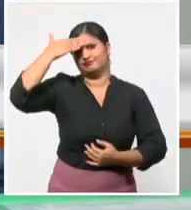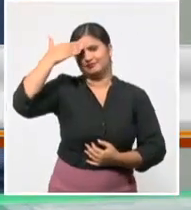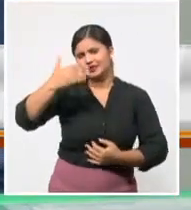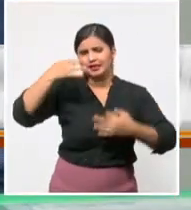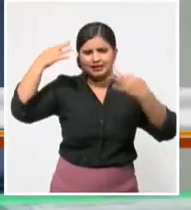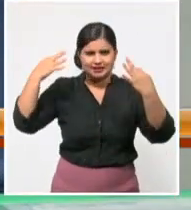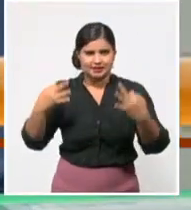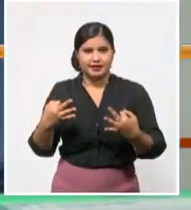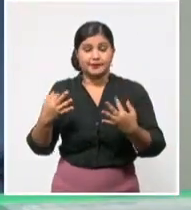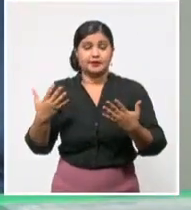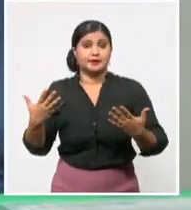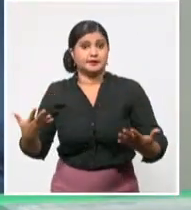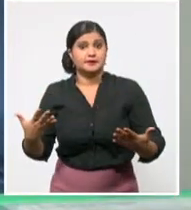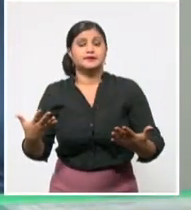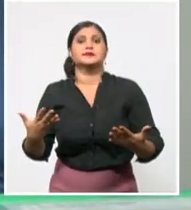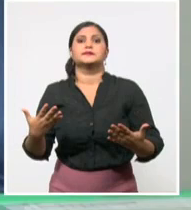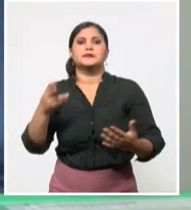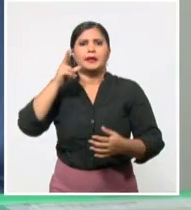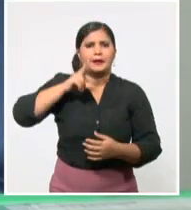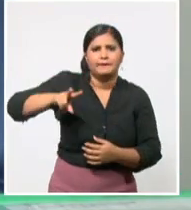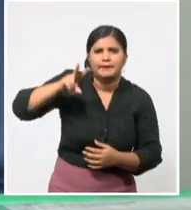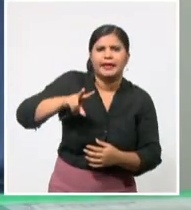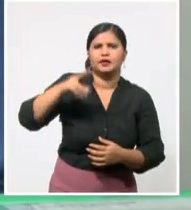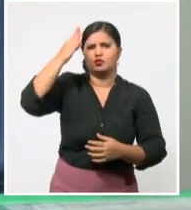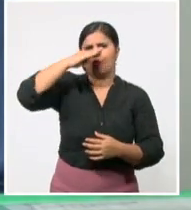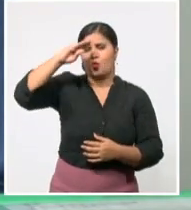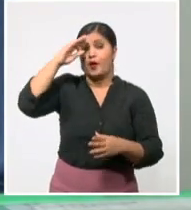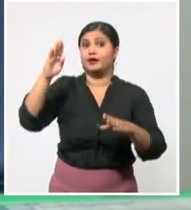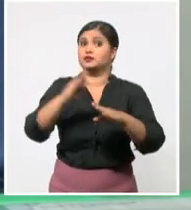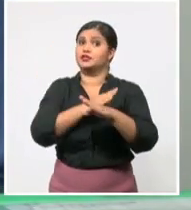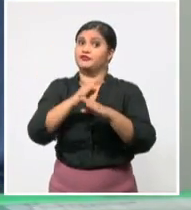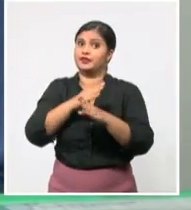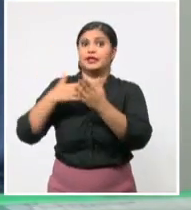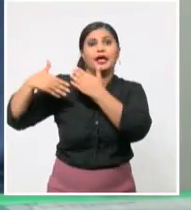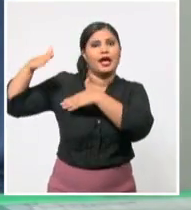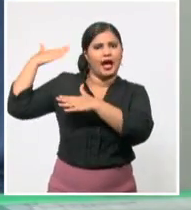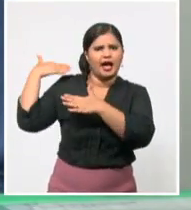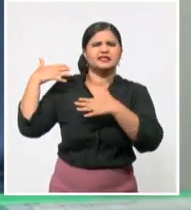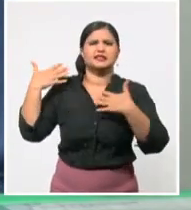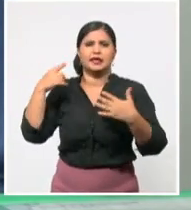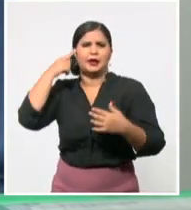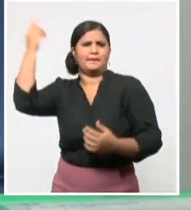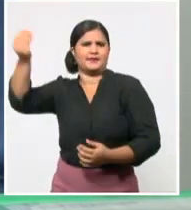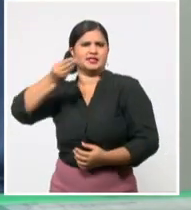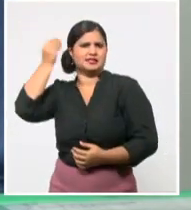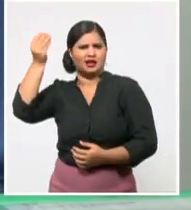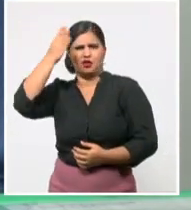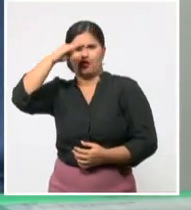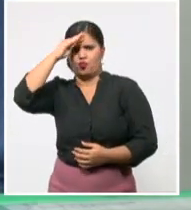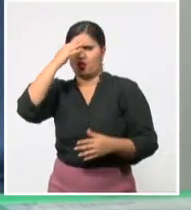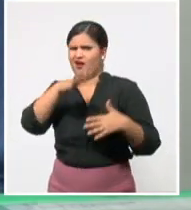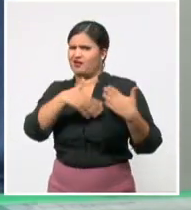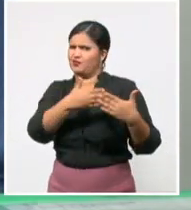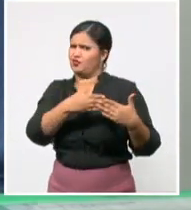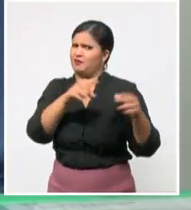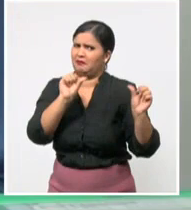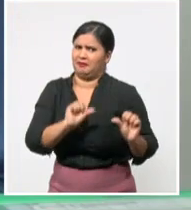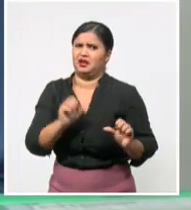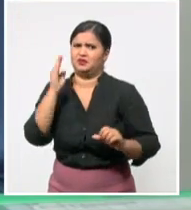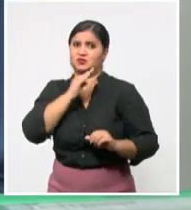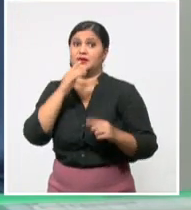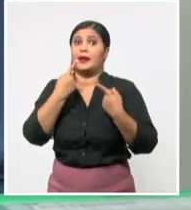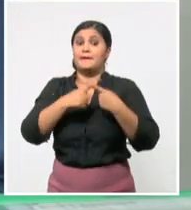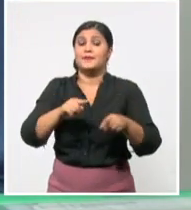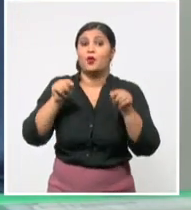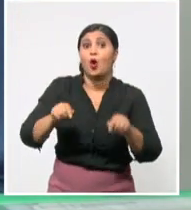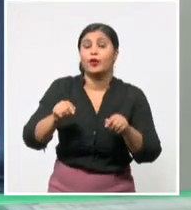otra visión de Cuba, que tiene un cariño hacia ustedes, un reconocimiento hacia ustedes y también hacia nuestro país. Por lo